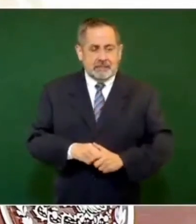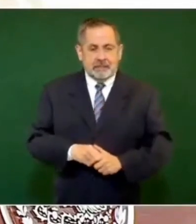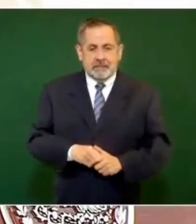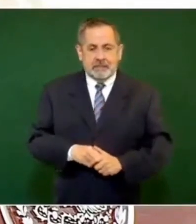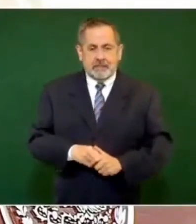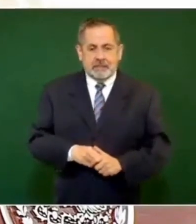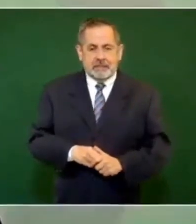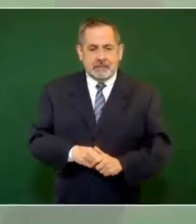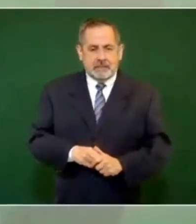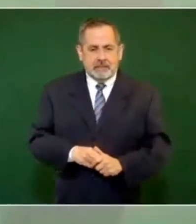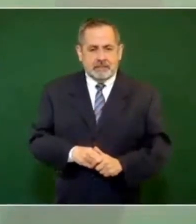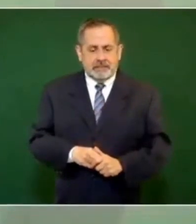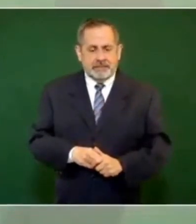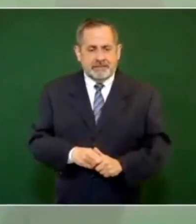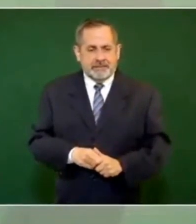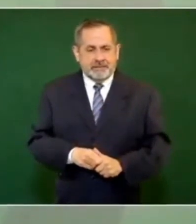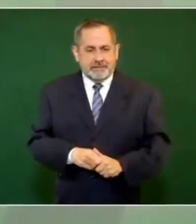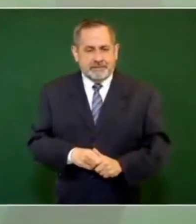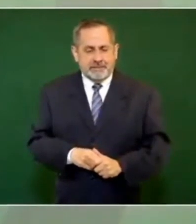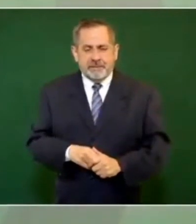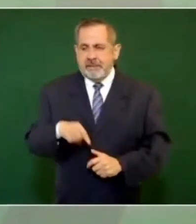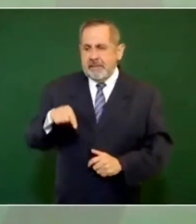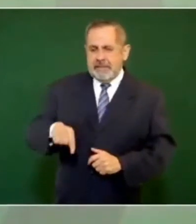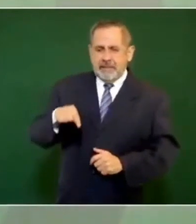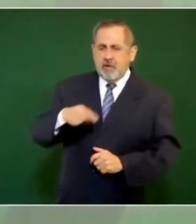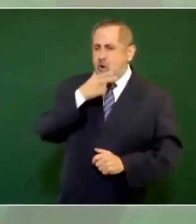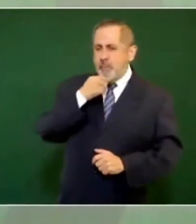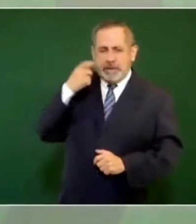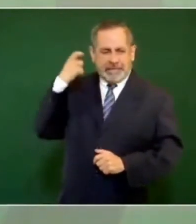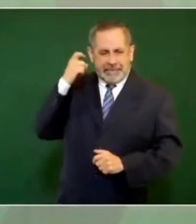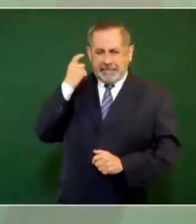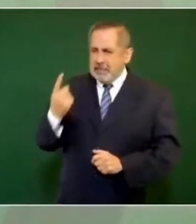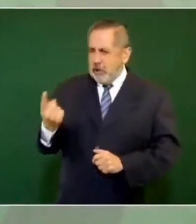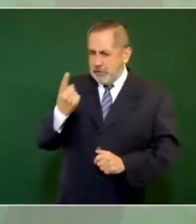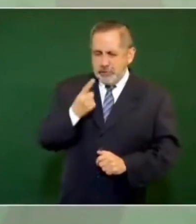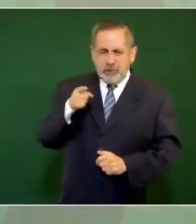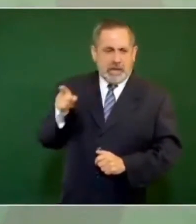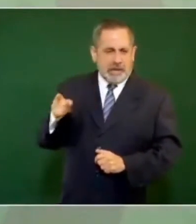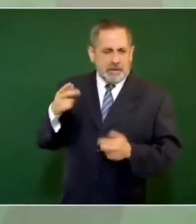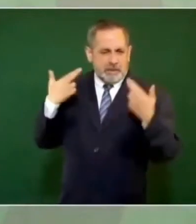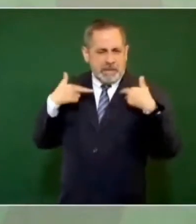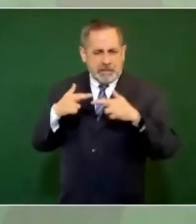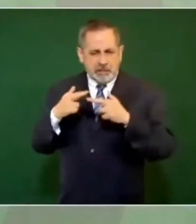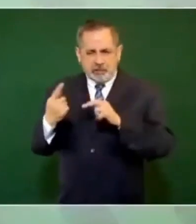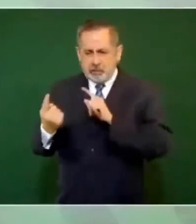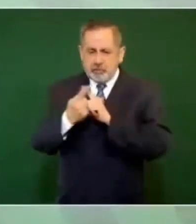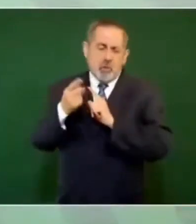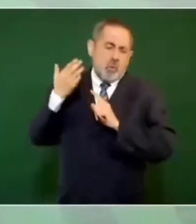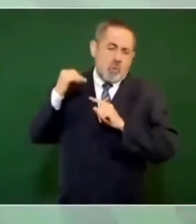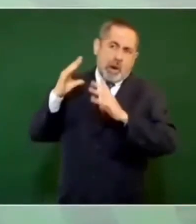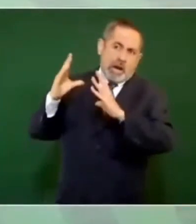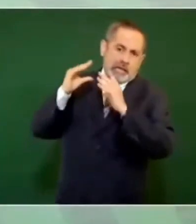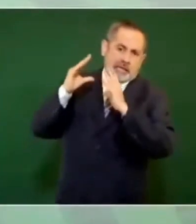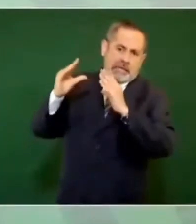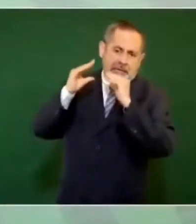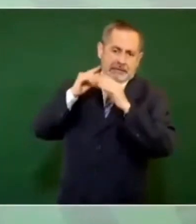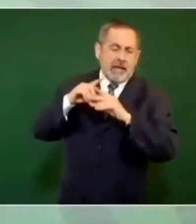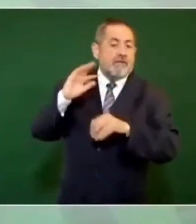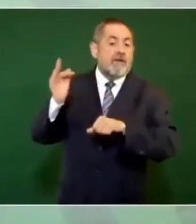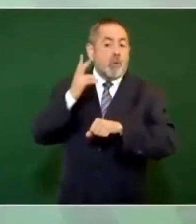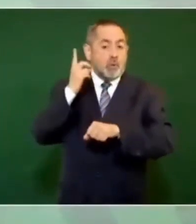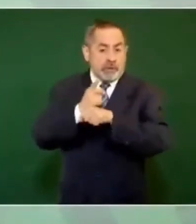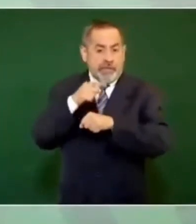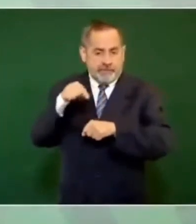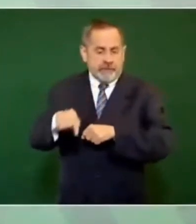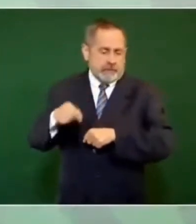Un maestro de aquí de Querétaro, que me dio clases en la Facultad de Ciencias Políticas,